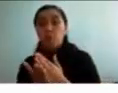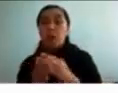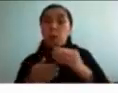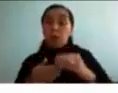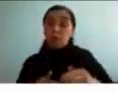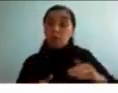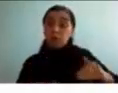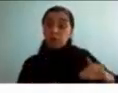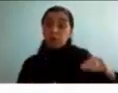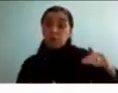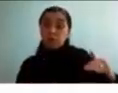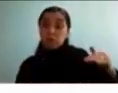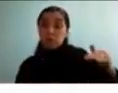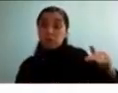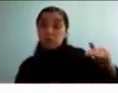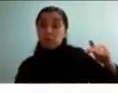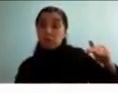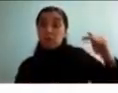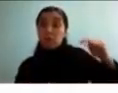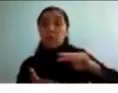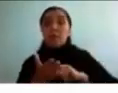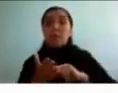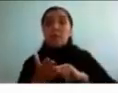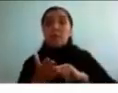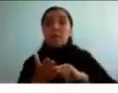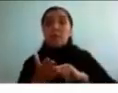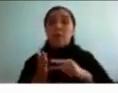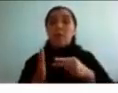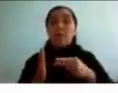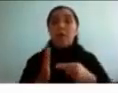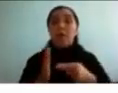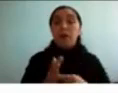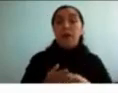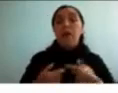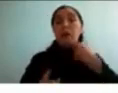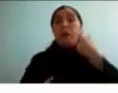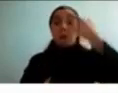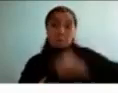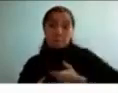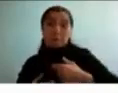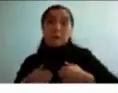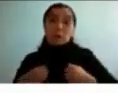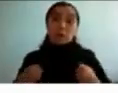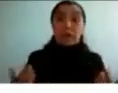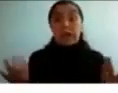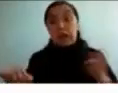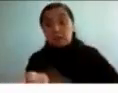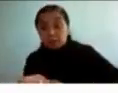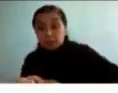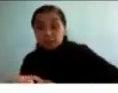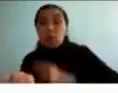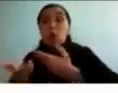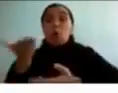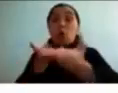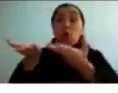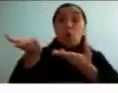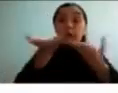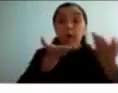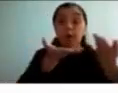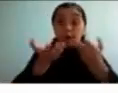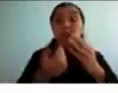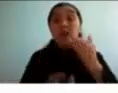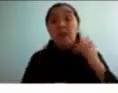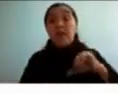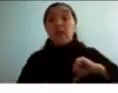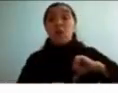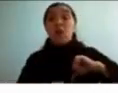aparecen más los problemas en la personalidad y los problemas internalizantes y en la convivencia es verdad que la adolescencia es más difícil